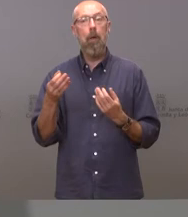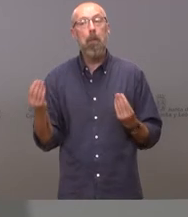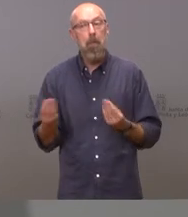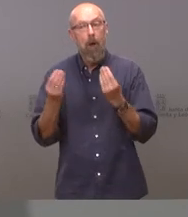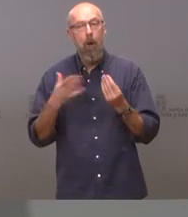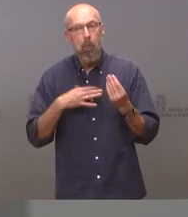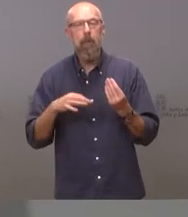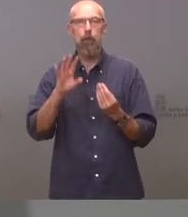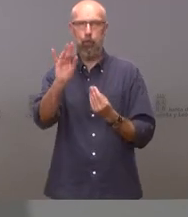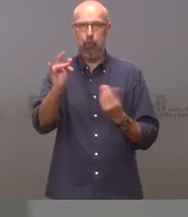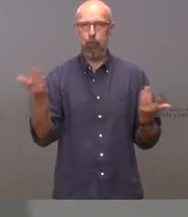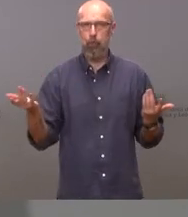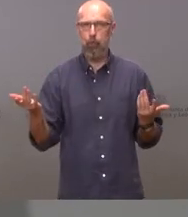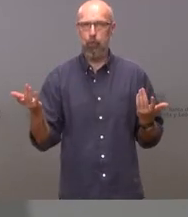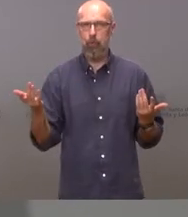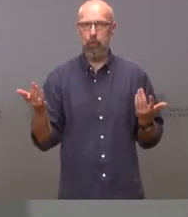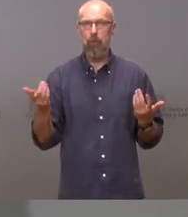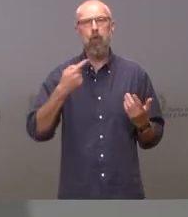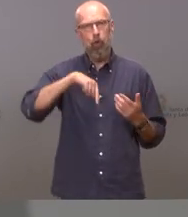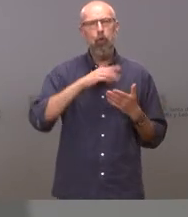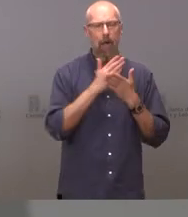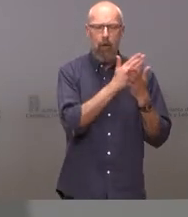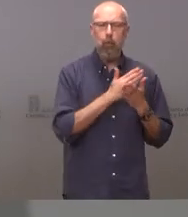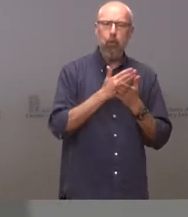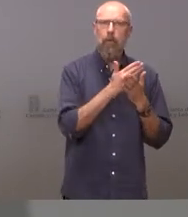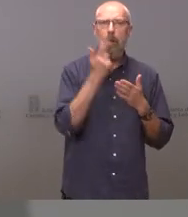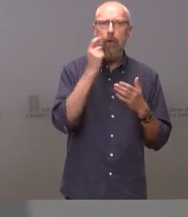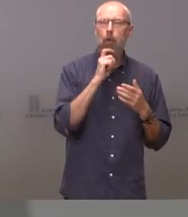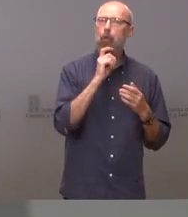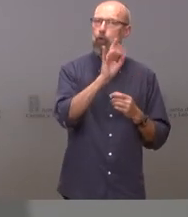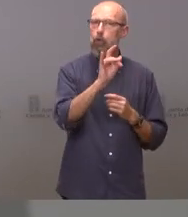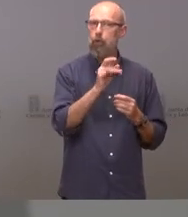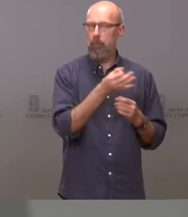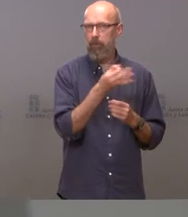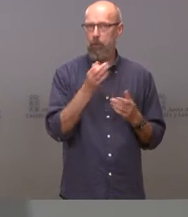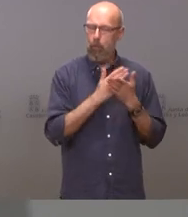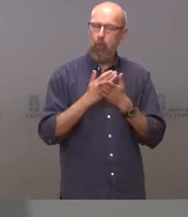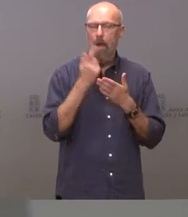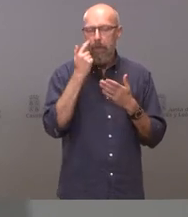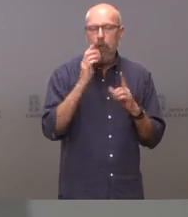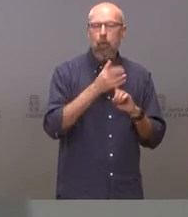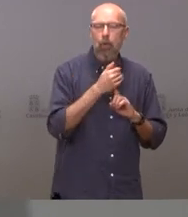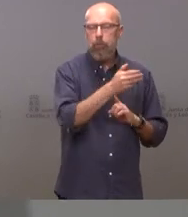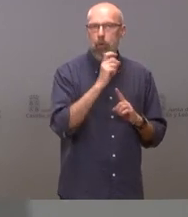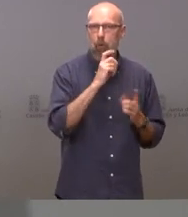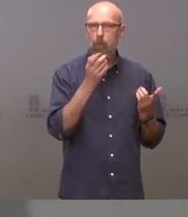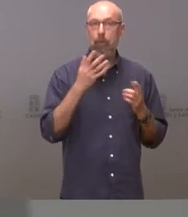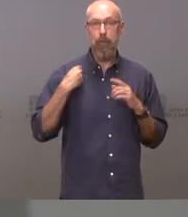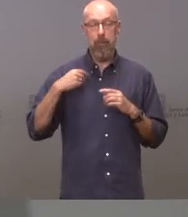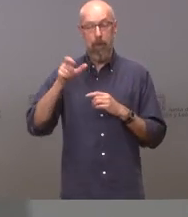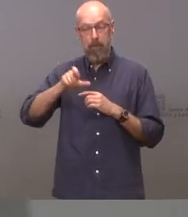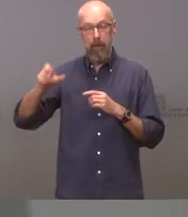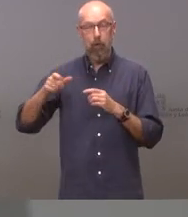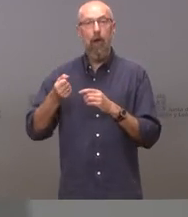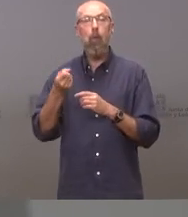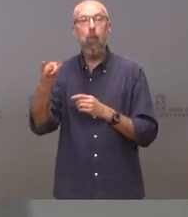claro que se puede mejorar ¿estamos dispuestos a estudiarlo? por supuesto que estamos dispuestos a estudiarlo pero con respecto a la plantilla de hematología